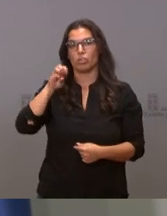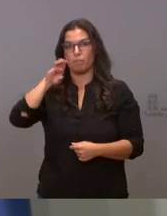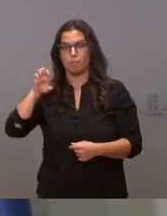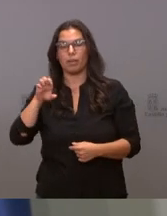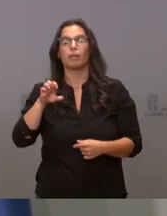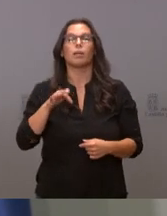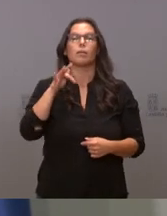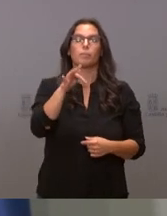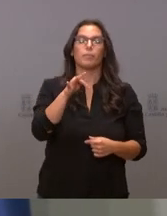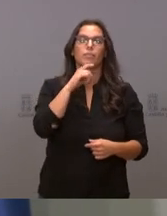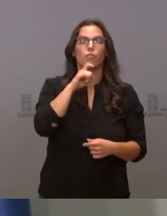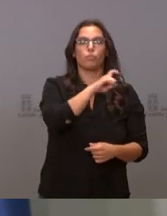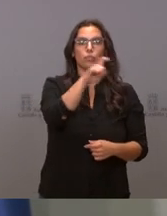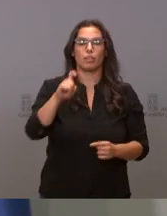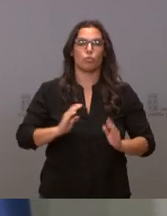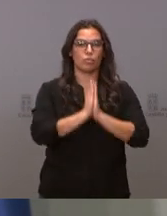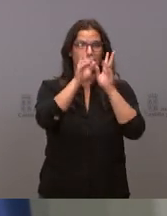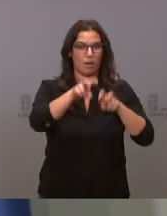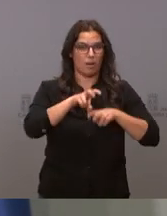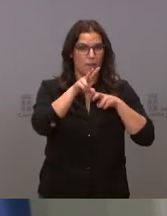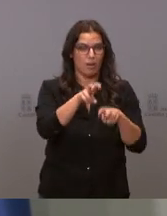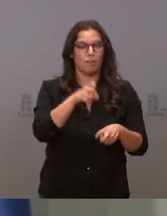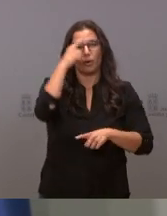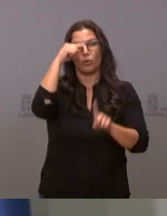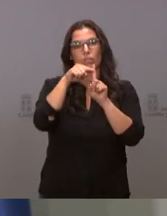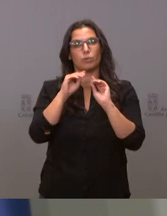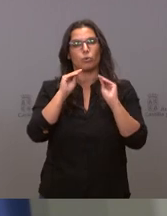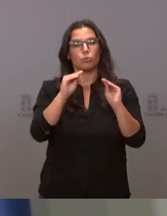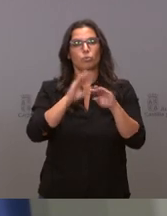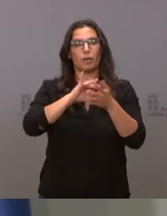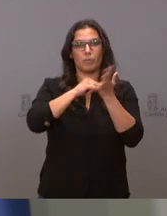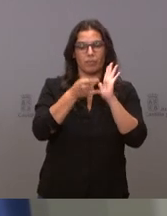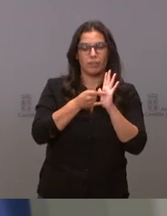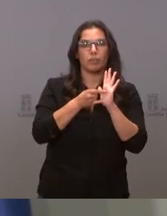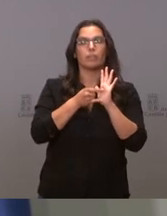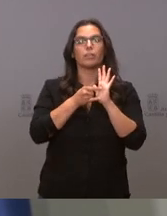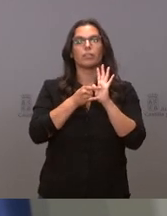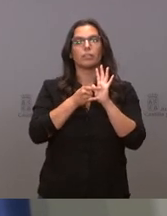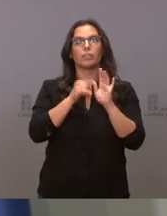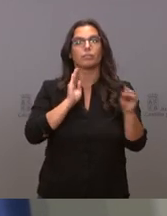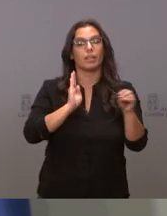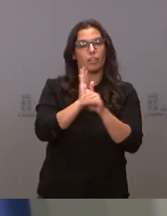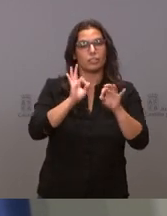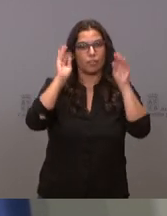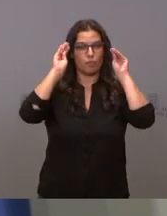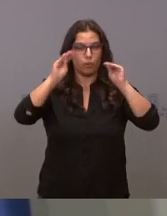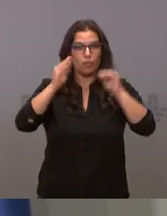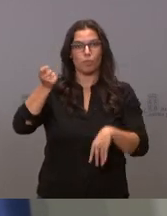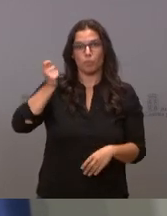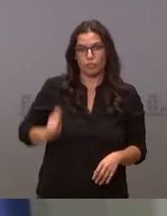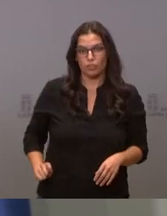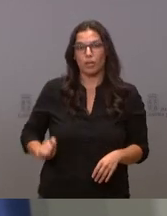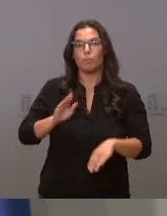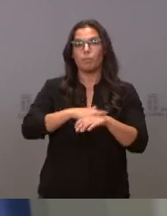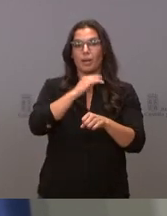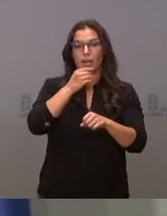Fundación Santa Bárbara, que tiene como objetivo la planificación, la impartición y la financiación de la formación profesional para